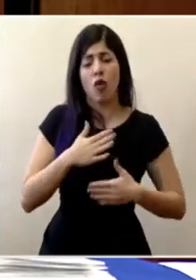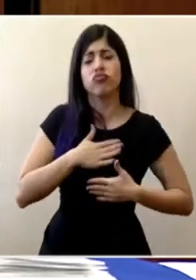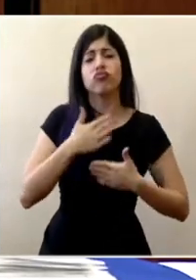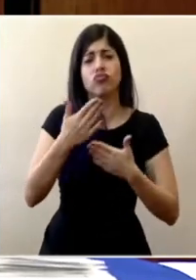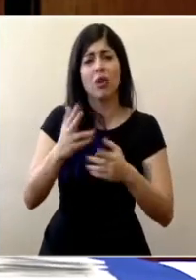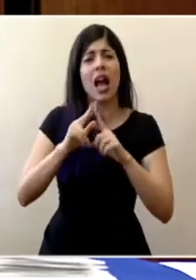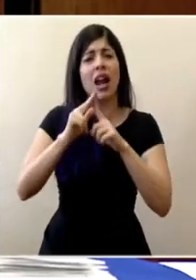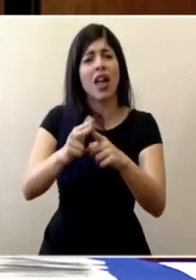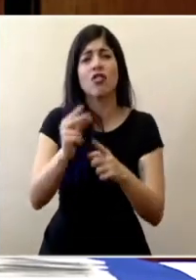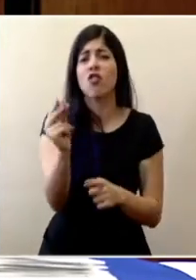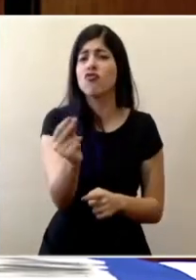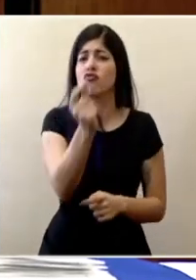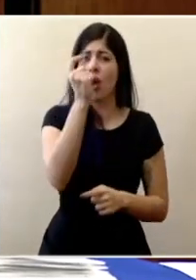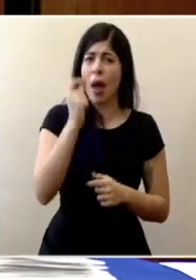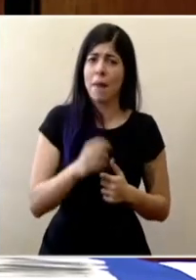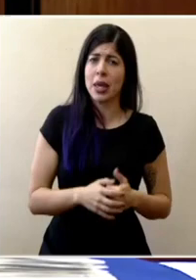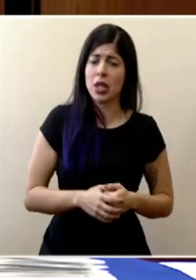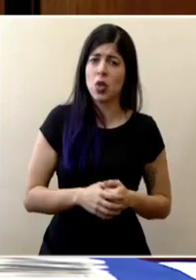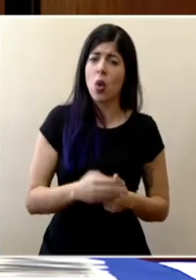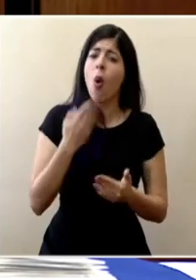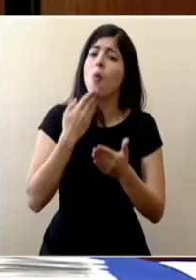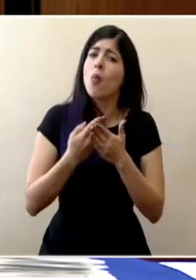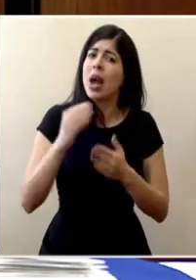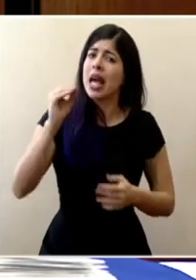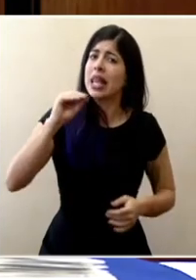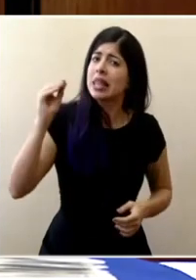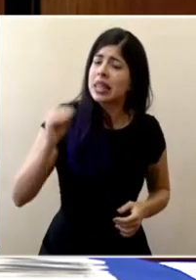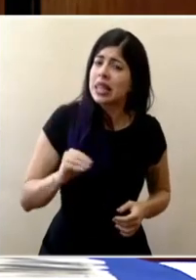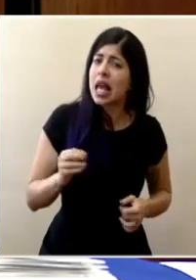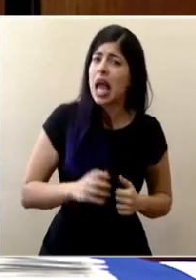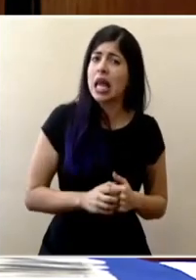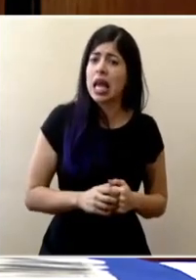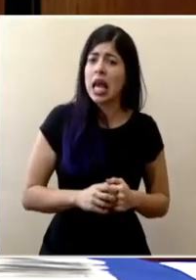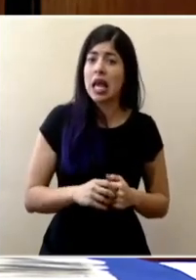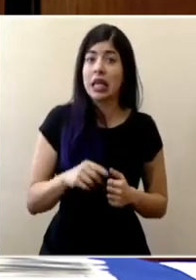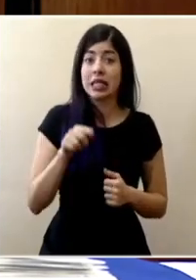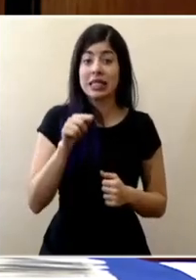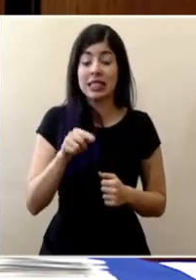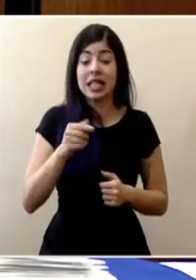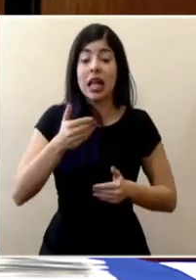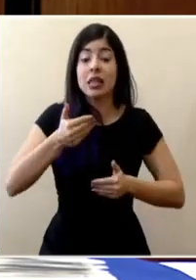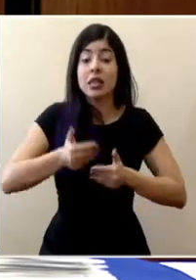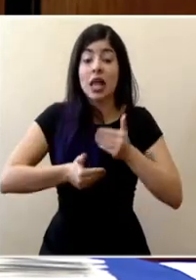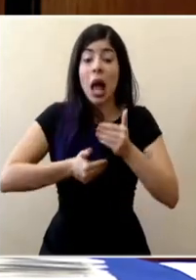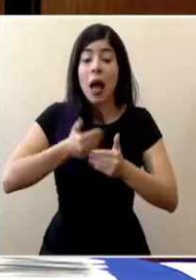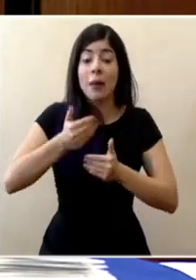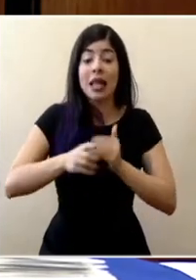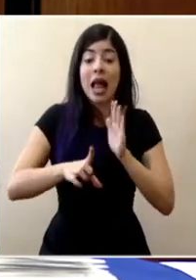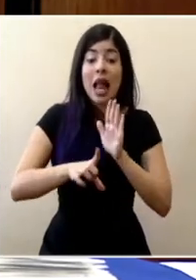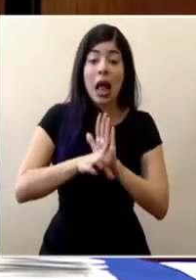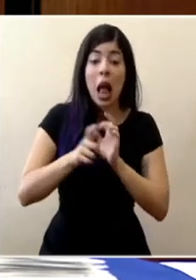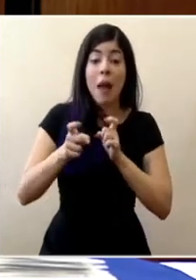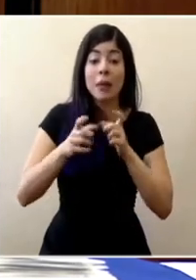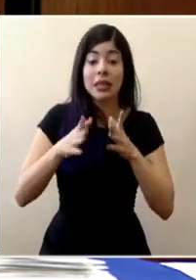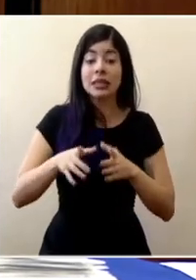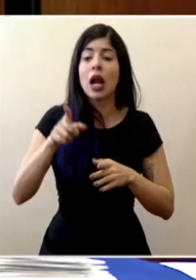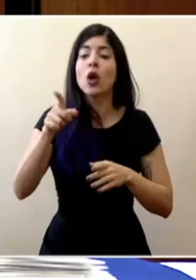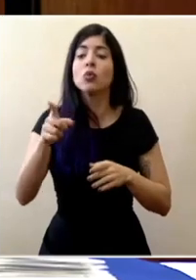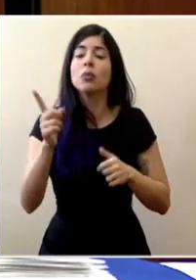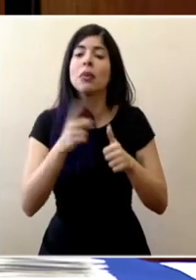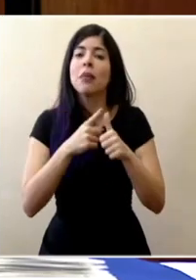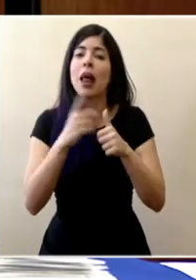un crédito rápido con muy buenos intereses que para esos efectos, para los trámites legales y administrativos deben hacer un